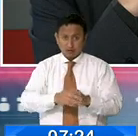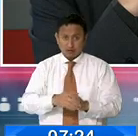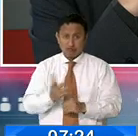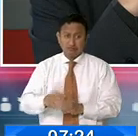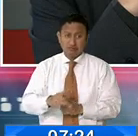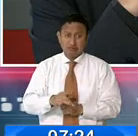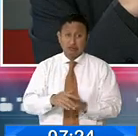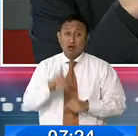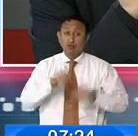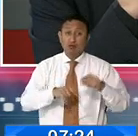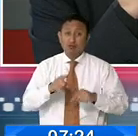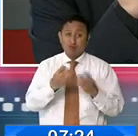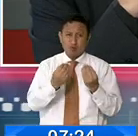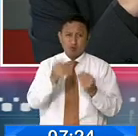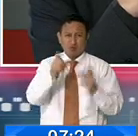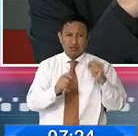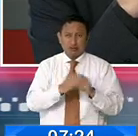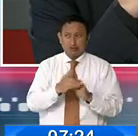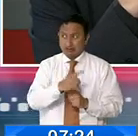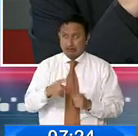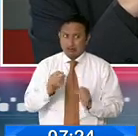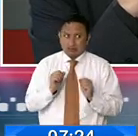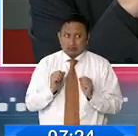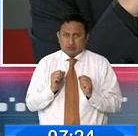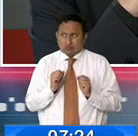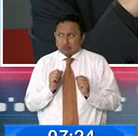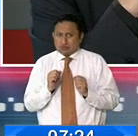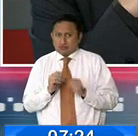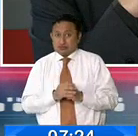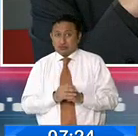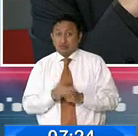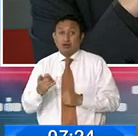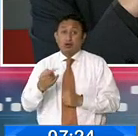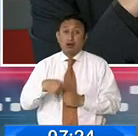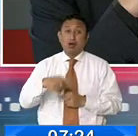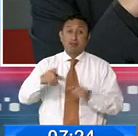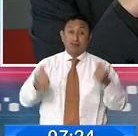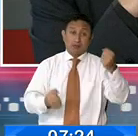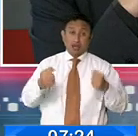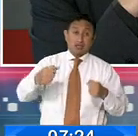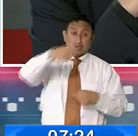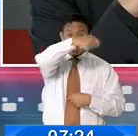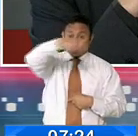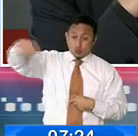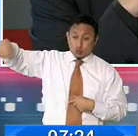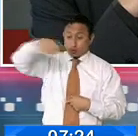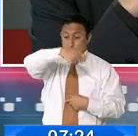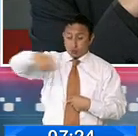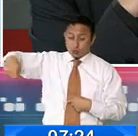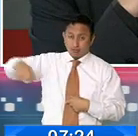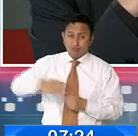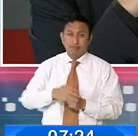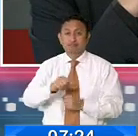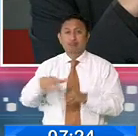poco intimidados por el número de personas que se encuentran, ya sea limpiando parabrisas, ya sea realizando actividades, un poco de